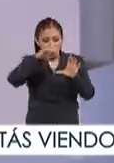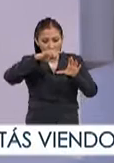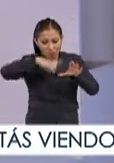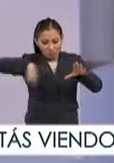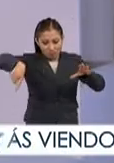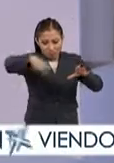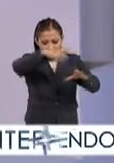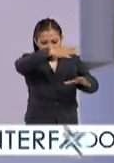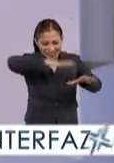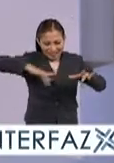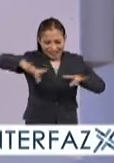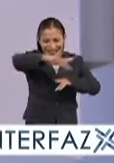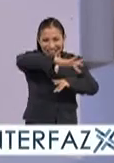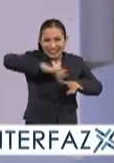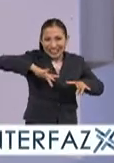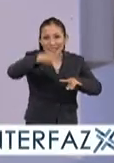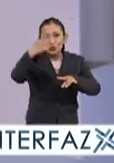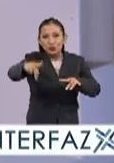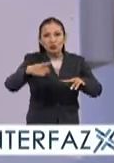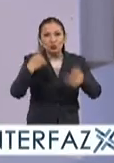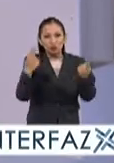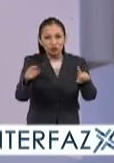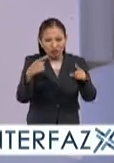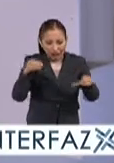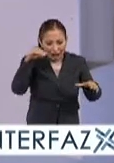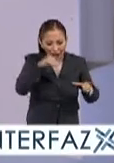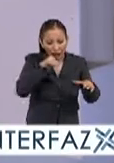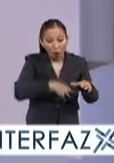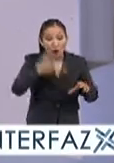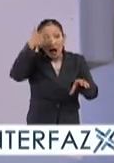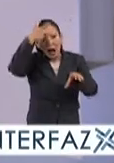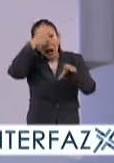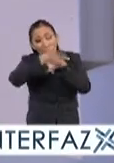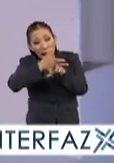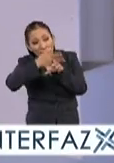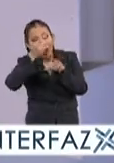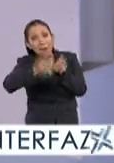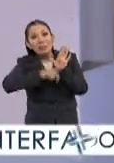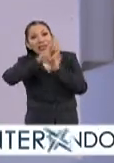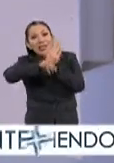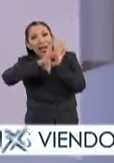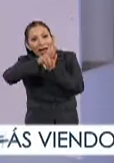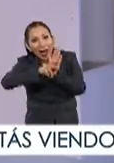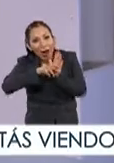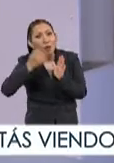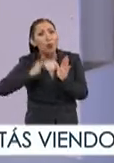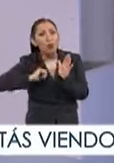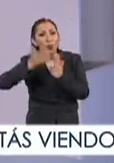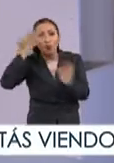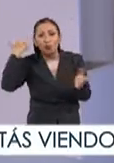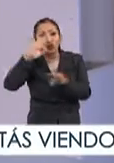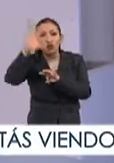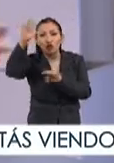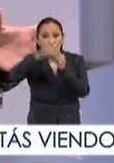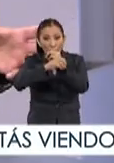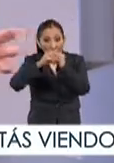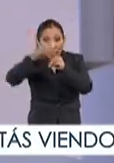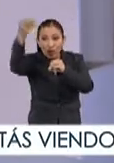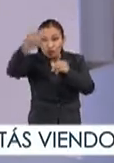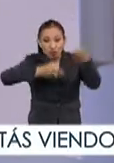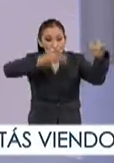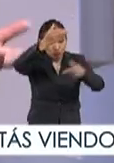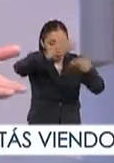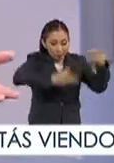donde grabaron sus discos una cámara donde grabaron sus primeros conciertos entonces bueno todos esos objetos los